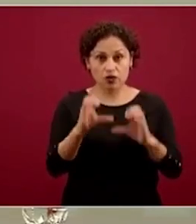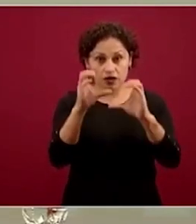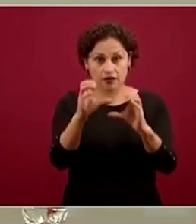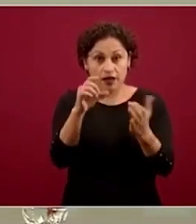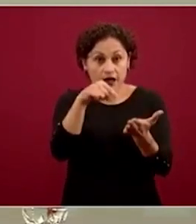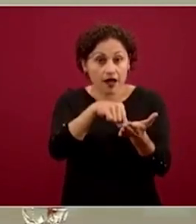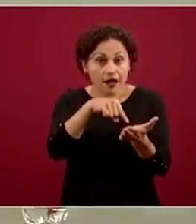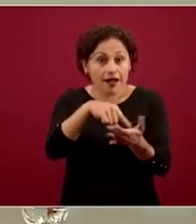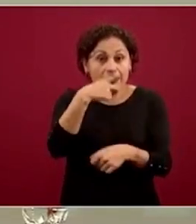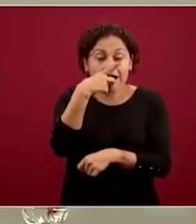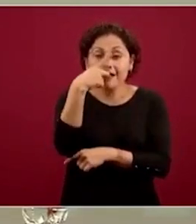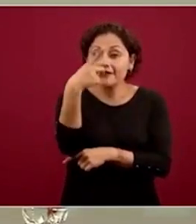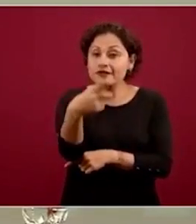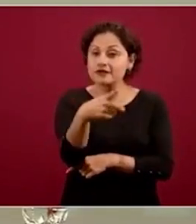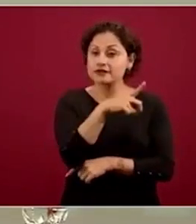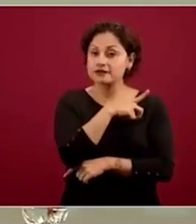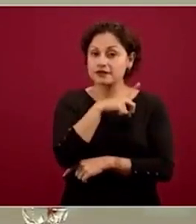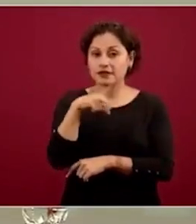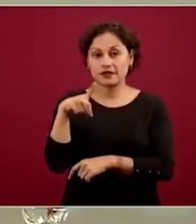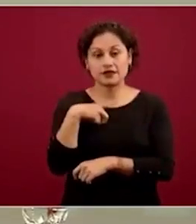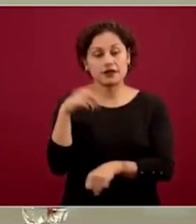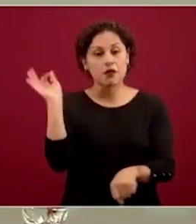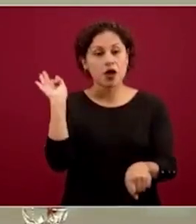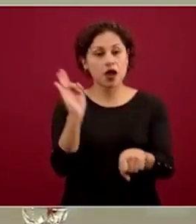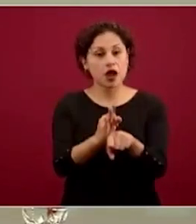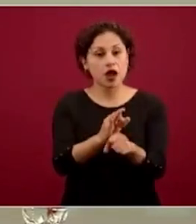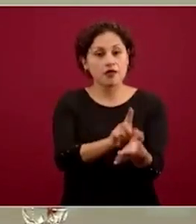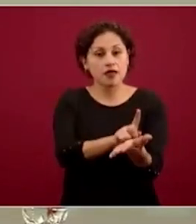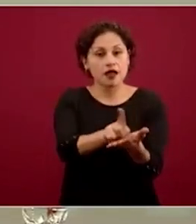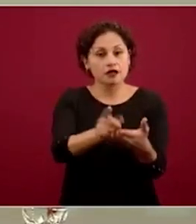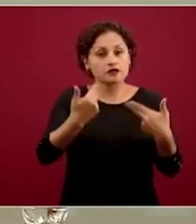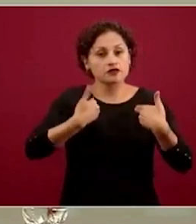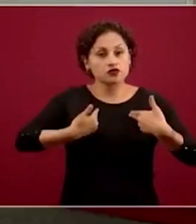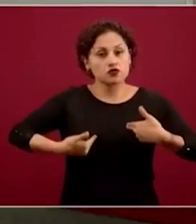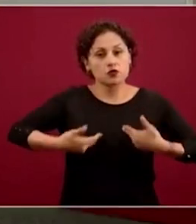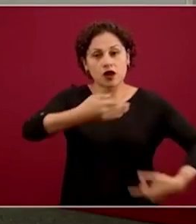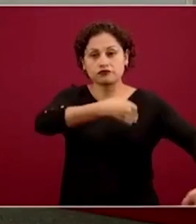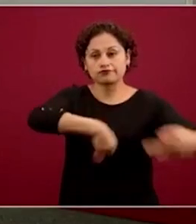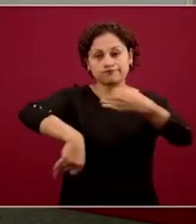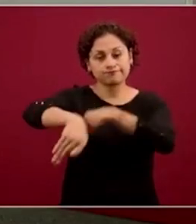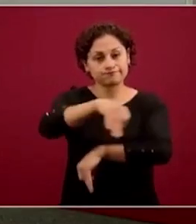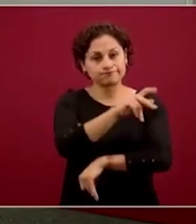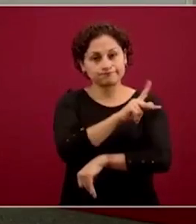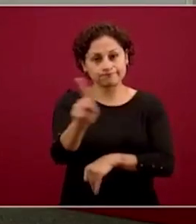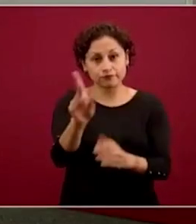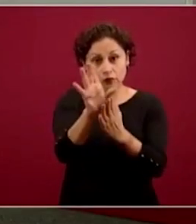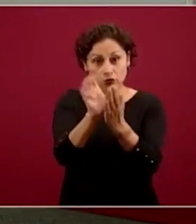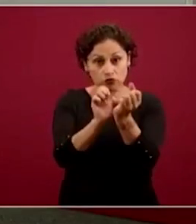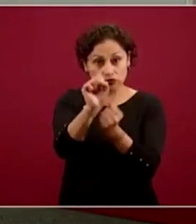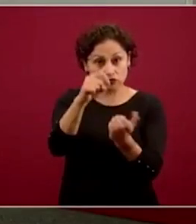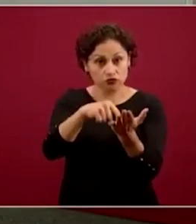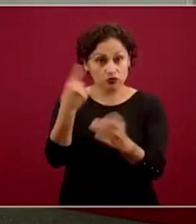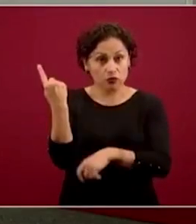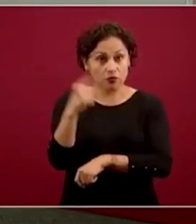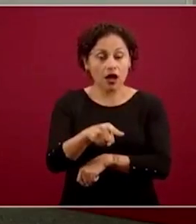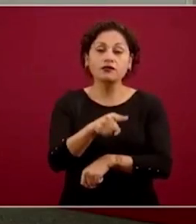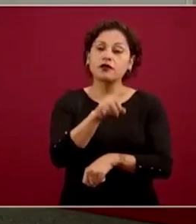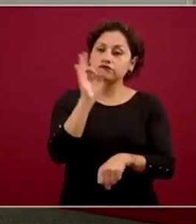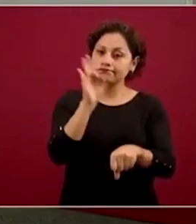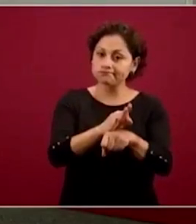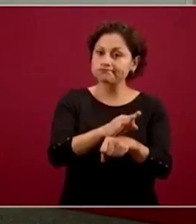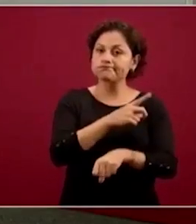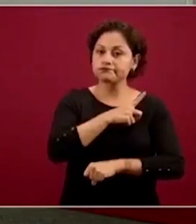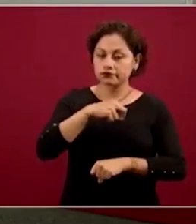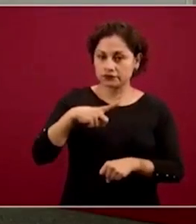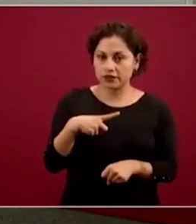ser con un pleno respeto de los derechos humanos y desde luego las garantías constitucionales. Entonces, no existe una justificación